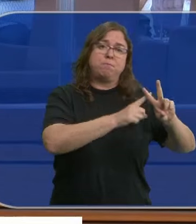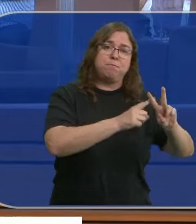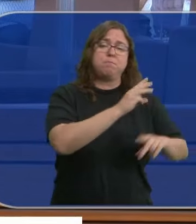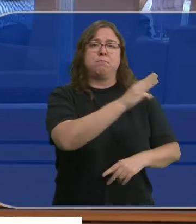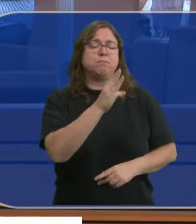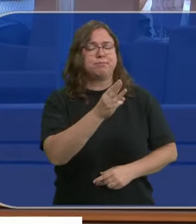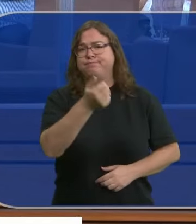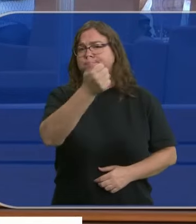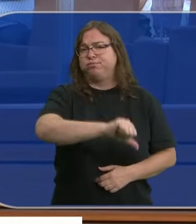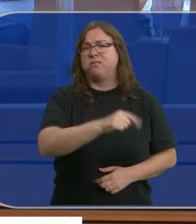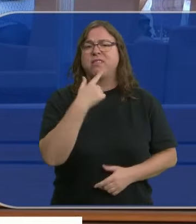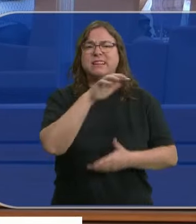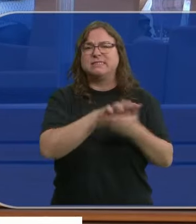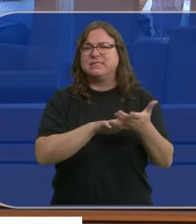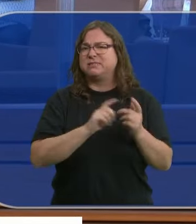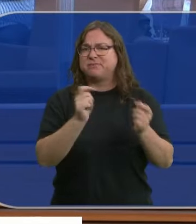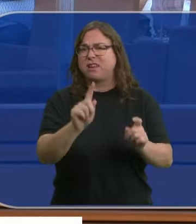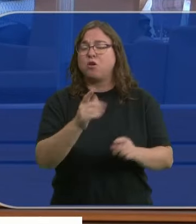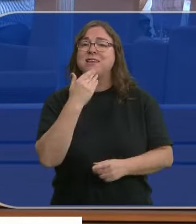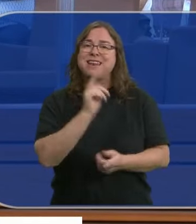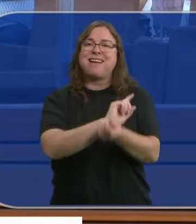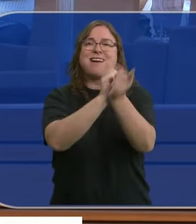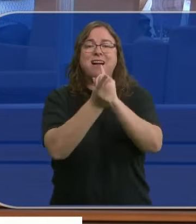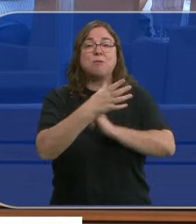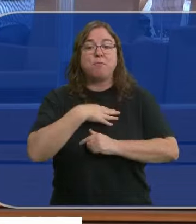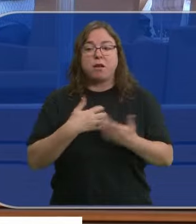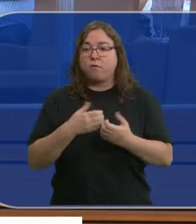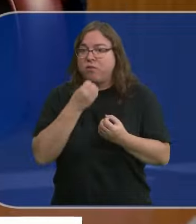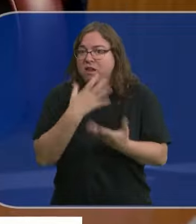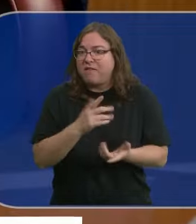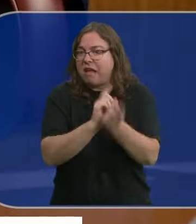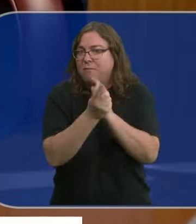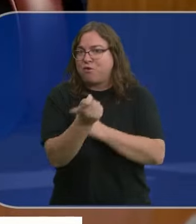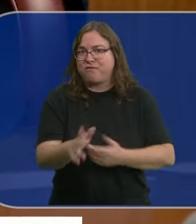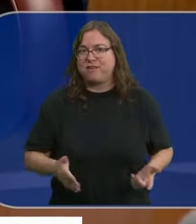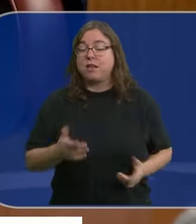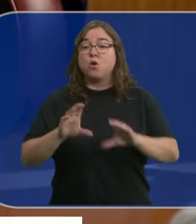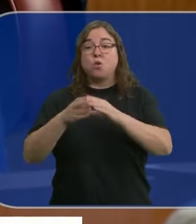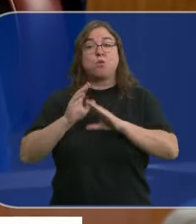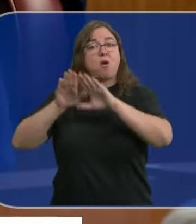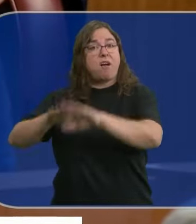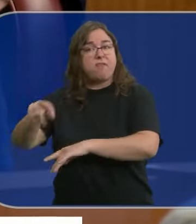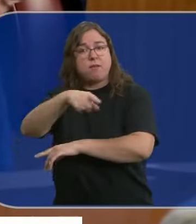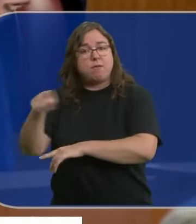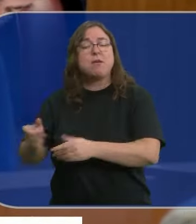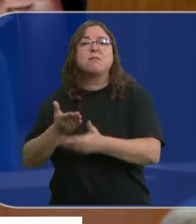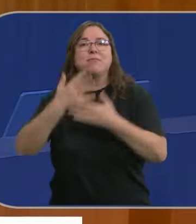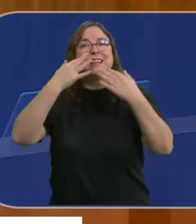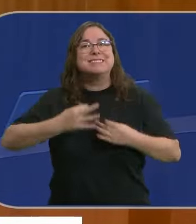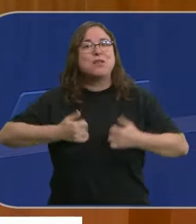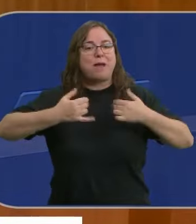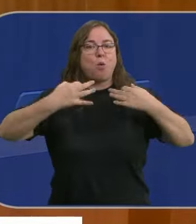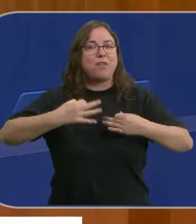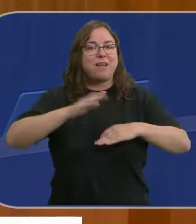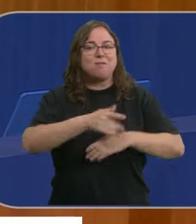asegurado que es un texto que no aporta y que propone cambios para una labor que ya funciona bien. El resto de grupos, los que han votado a favor, sí piden más seguridad